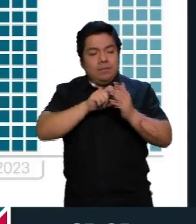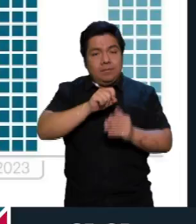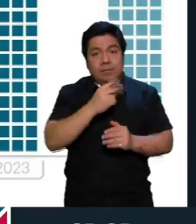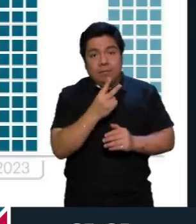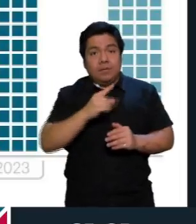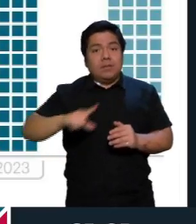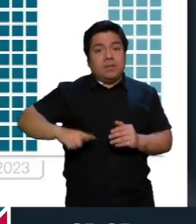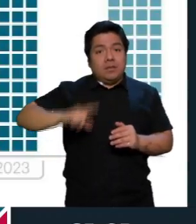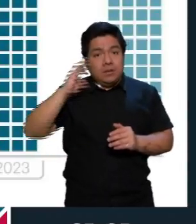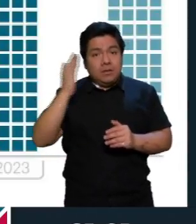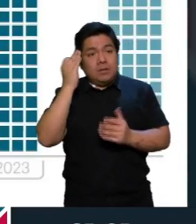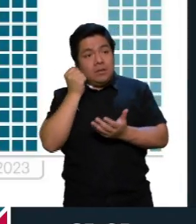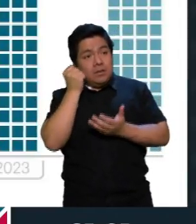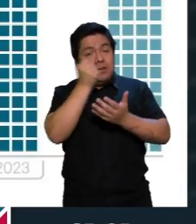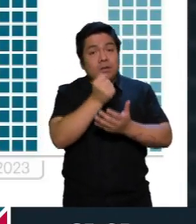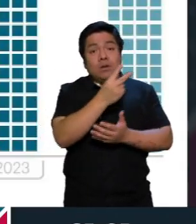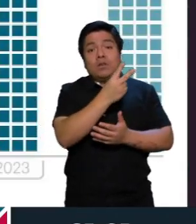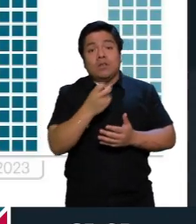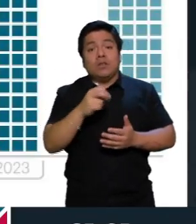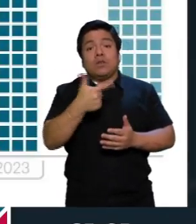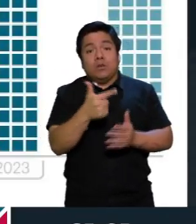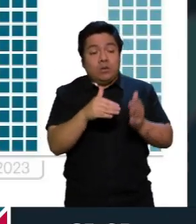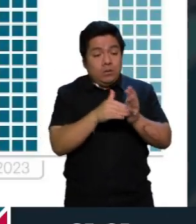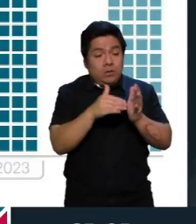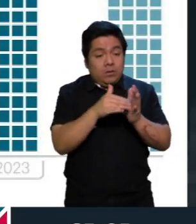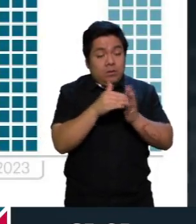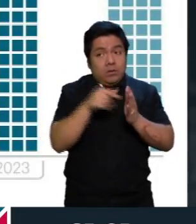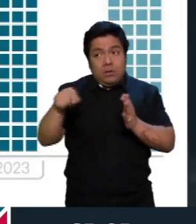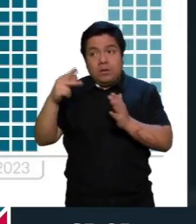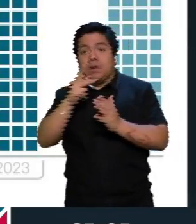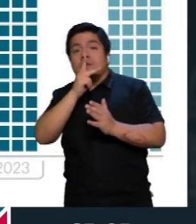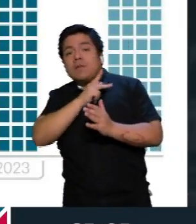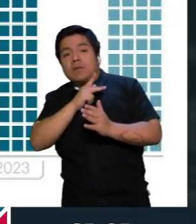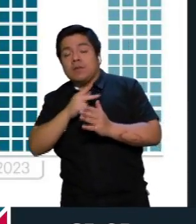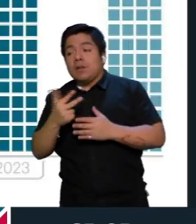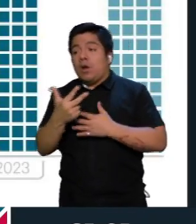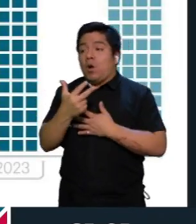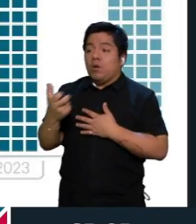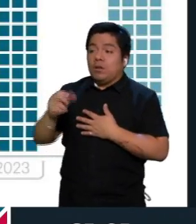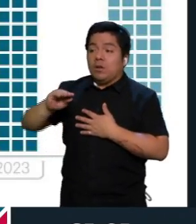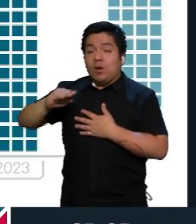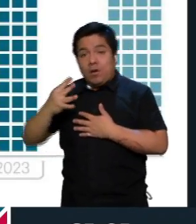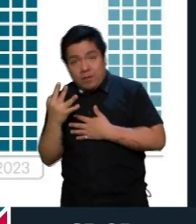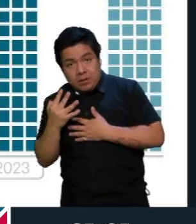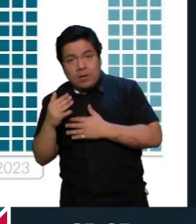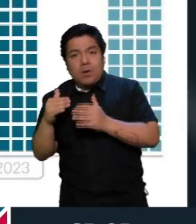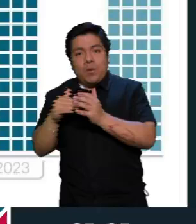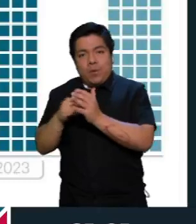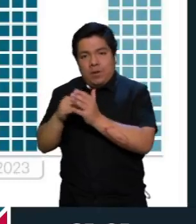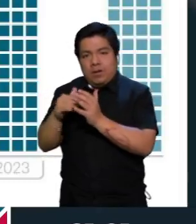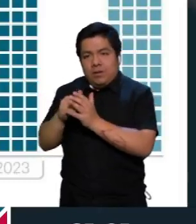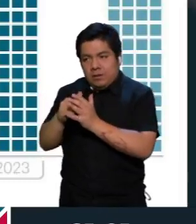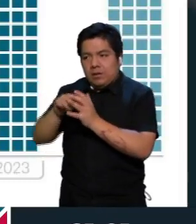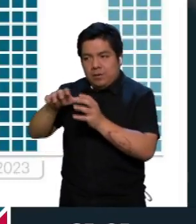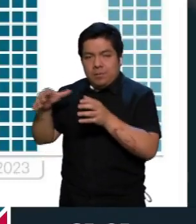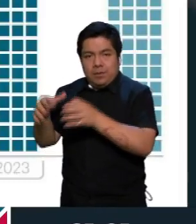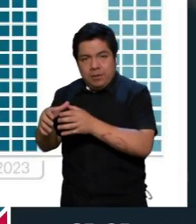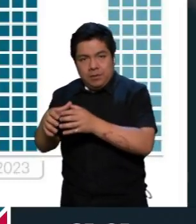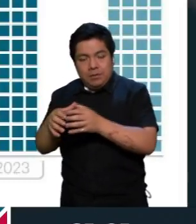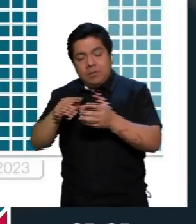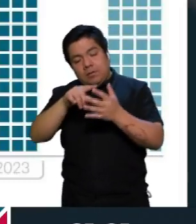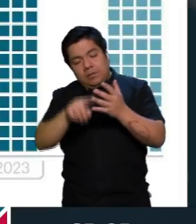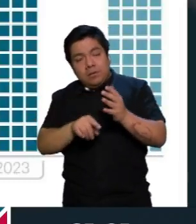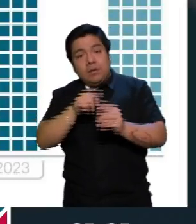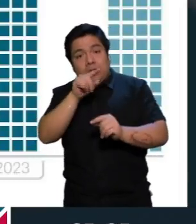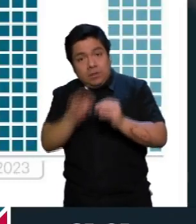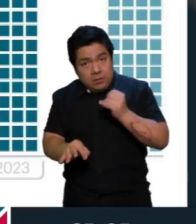federal destinó 212 mil millones de pesos y Pemex aportó 894 mil millones a las arcas públicas. El saldo final